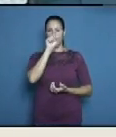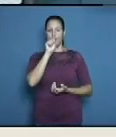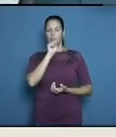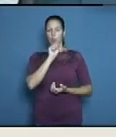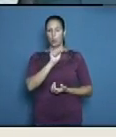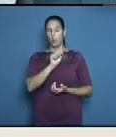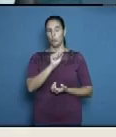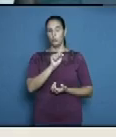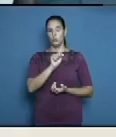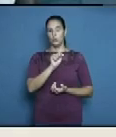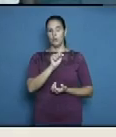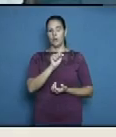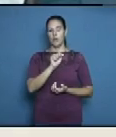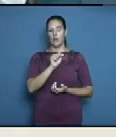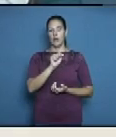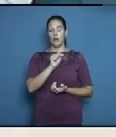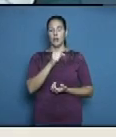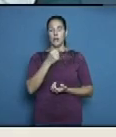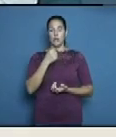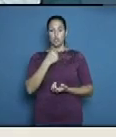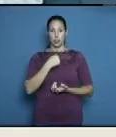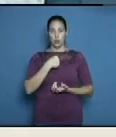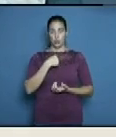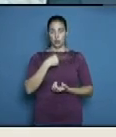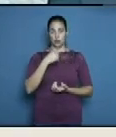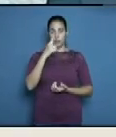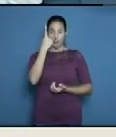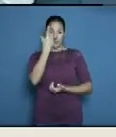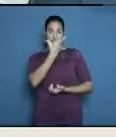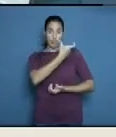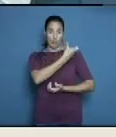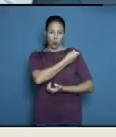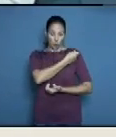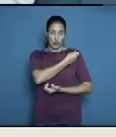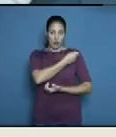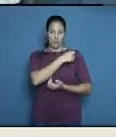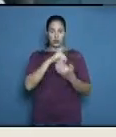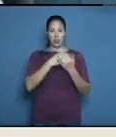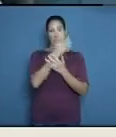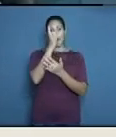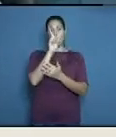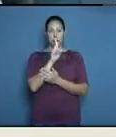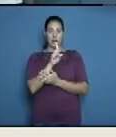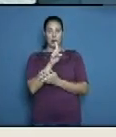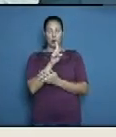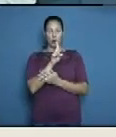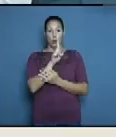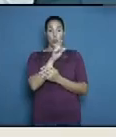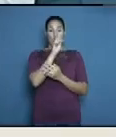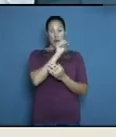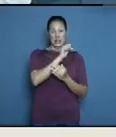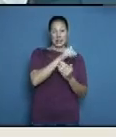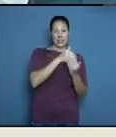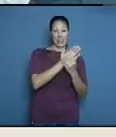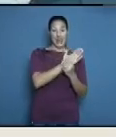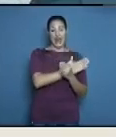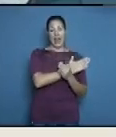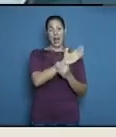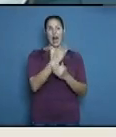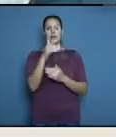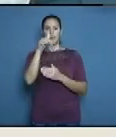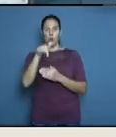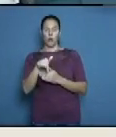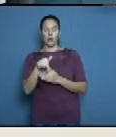dice que se vacunó con la primera dosis de Agdala el día primero y desde ese entonces ella tiene síntomas leves tiene